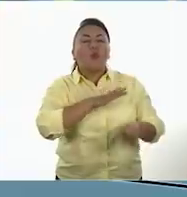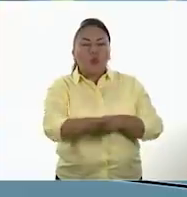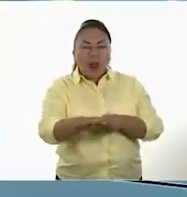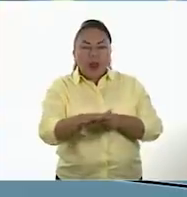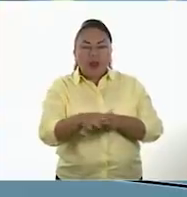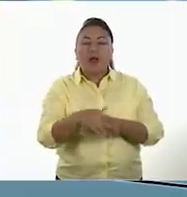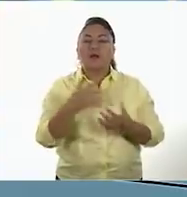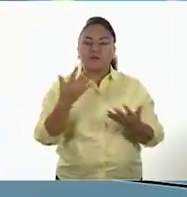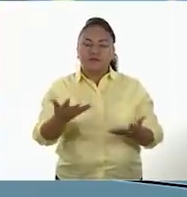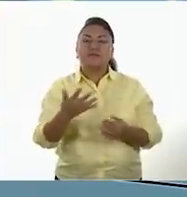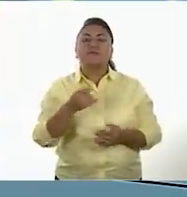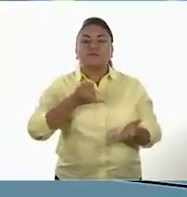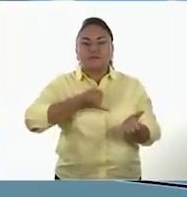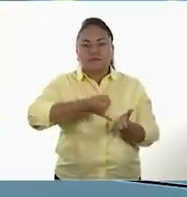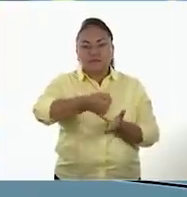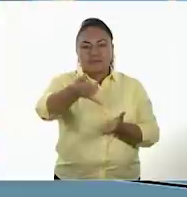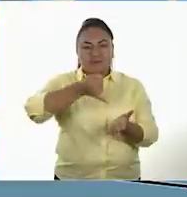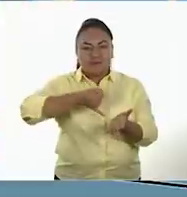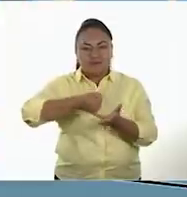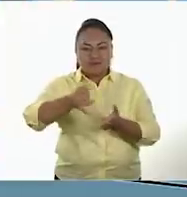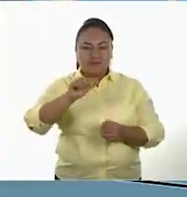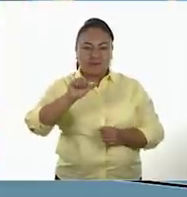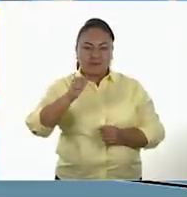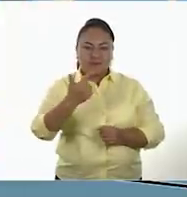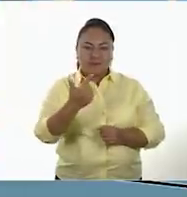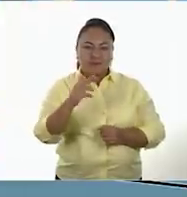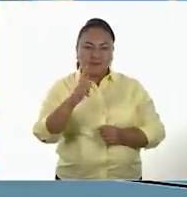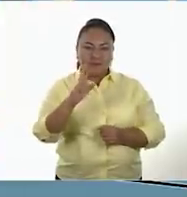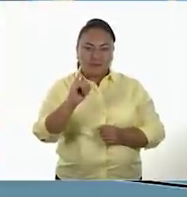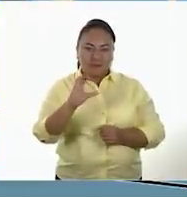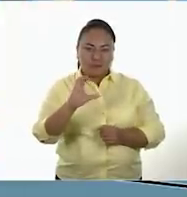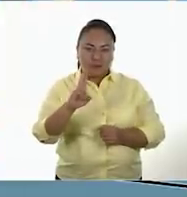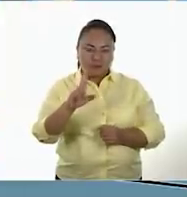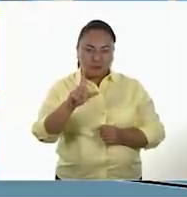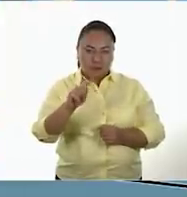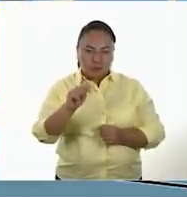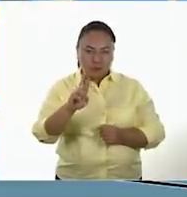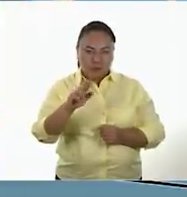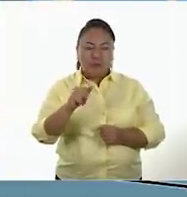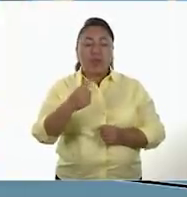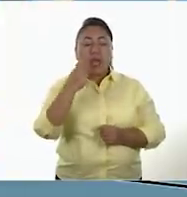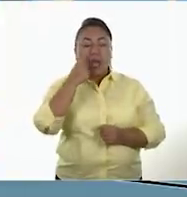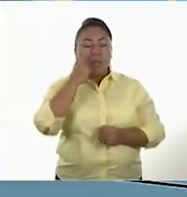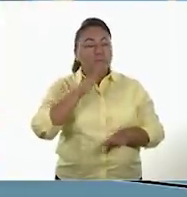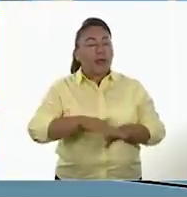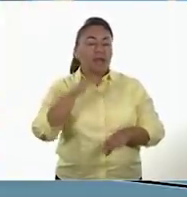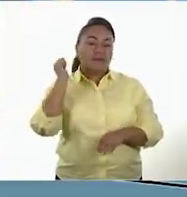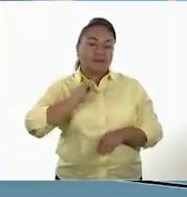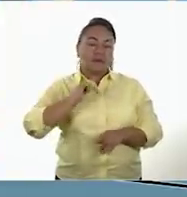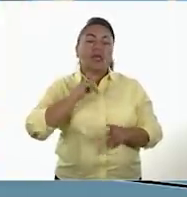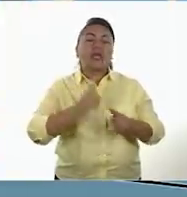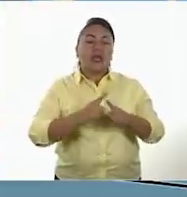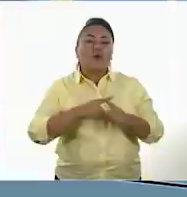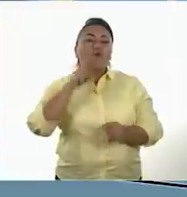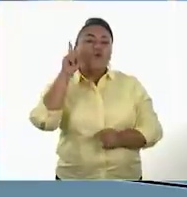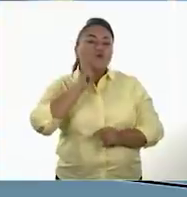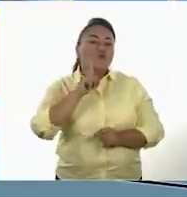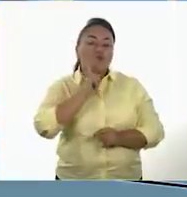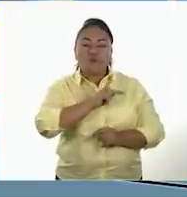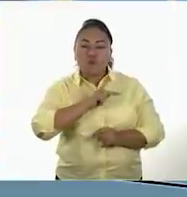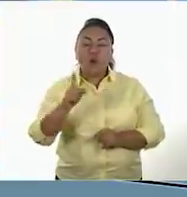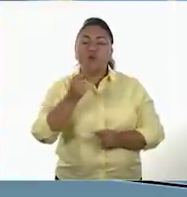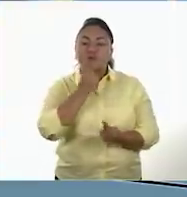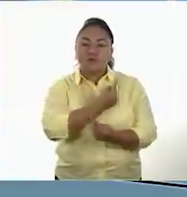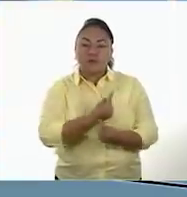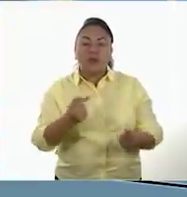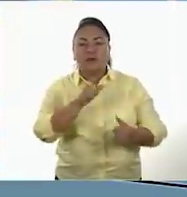agricultura. Este logo se le atribuye principalmente a las mujeres y a los niños, ya que ellos son los que se encargaban de la recolección